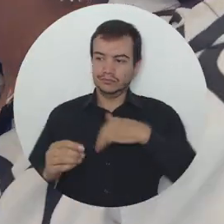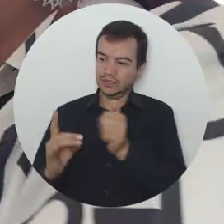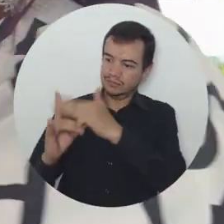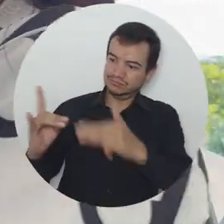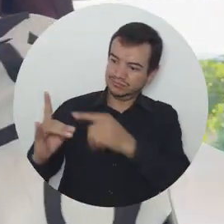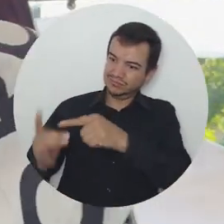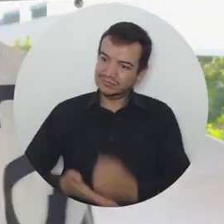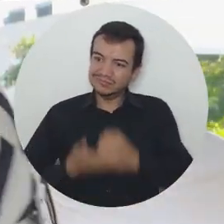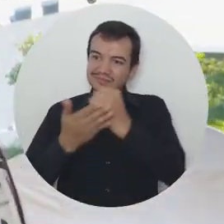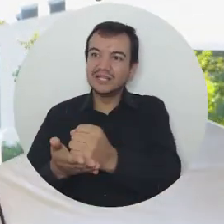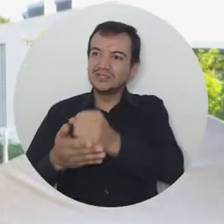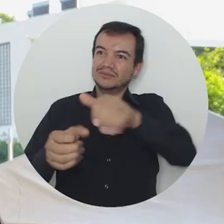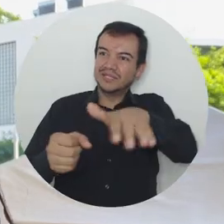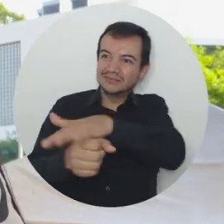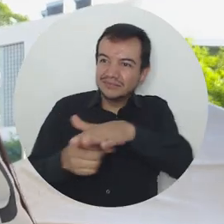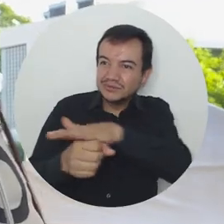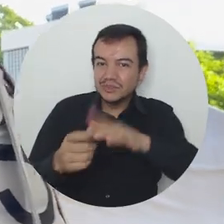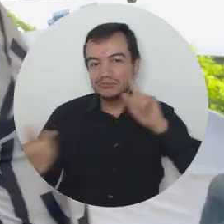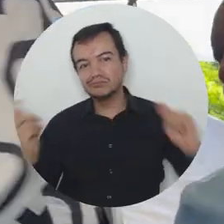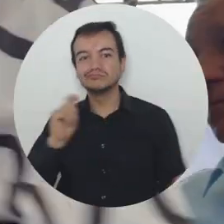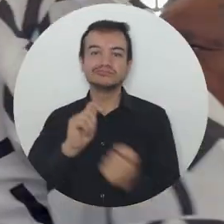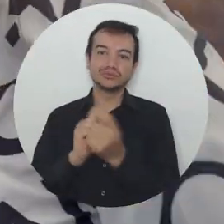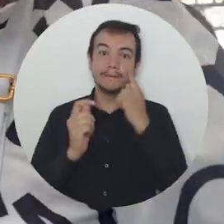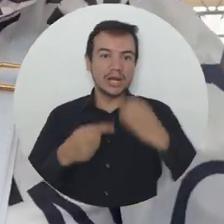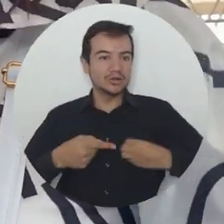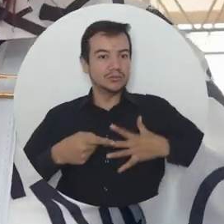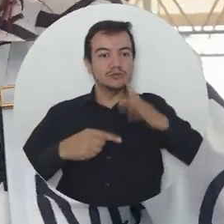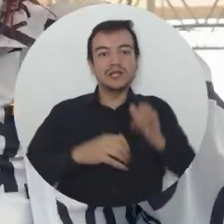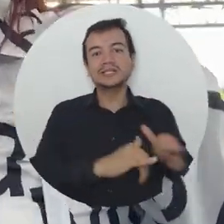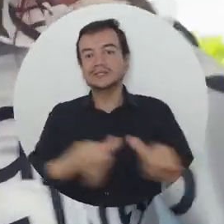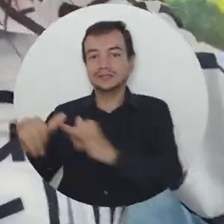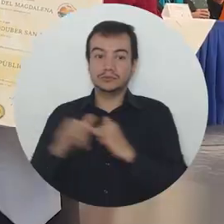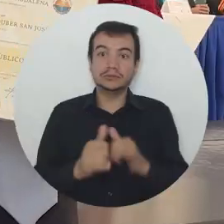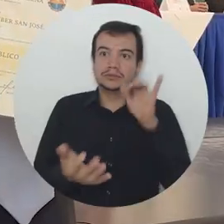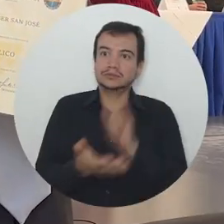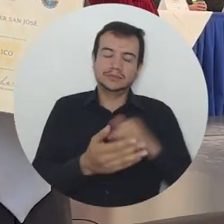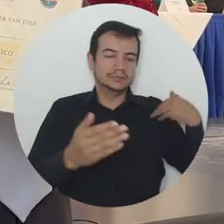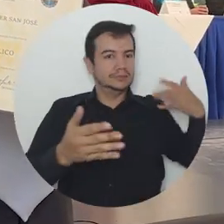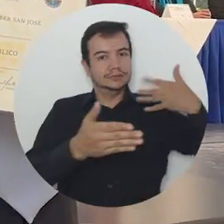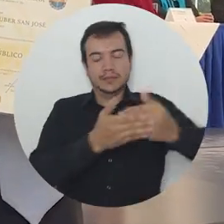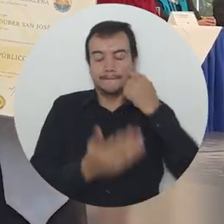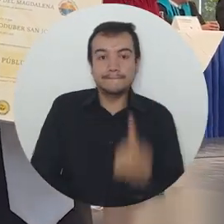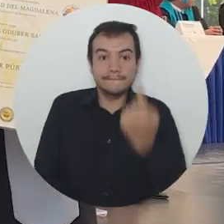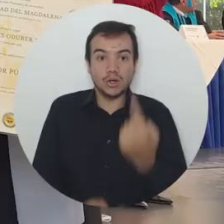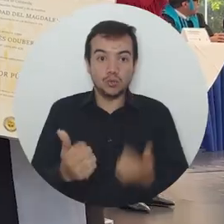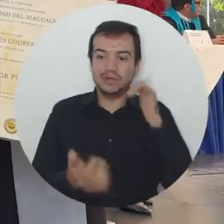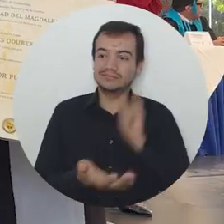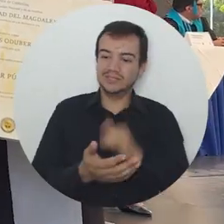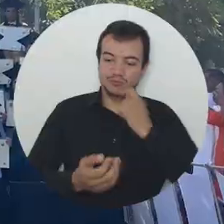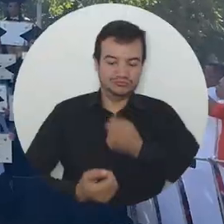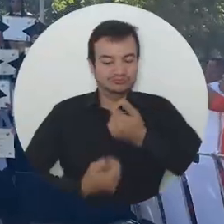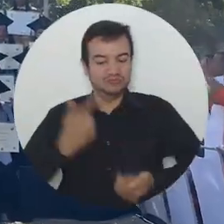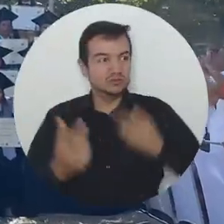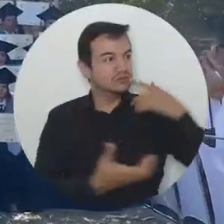Mater al crecimiento y transformación del territorio demuestra su compromiso con la creación de oportunidades para todos, una proeza histórica que